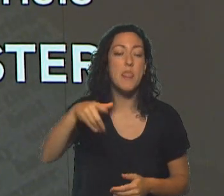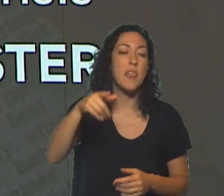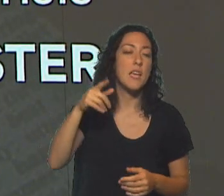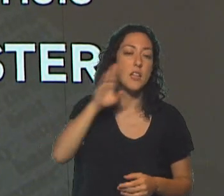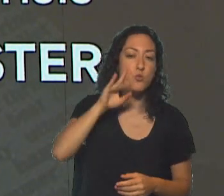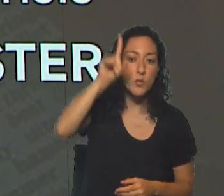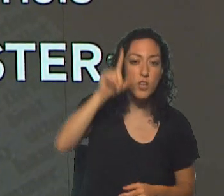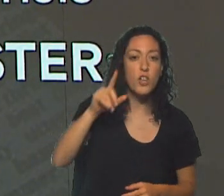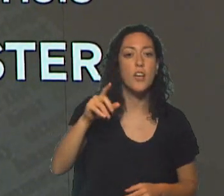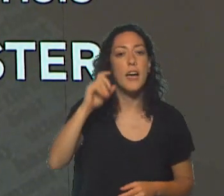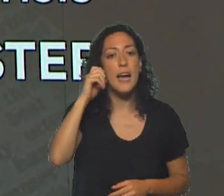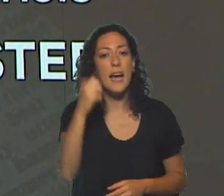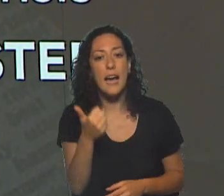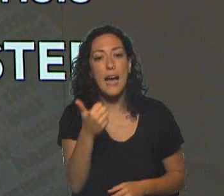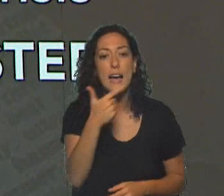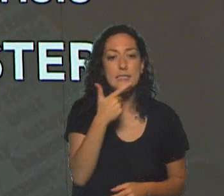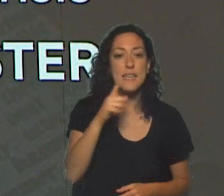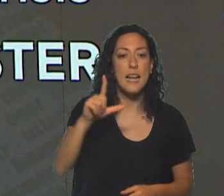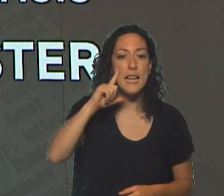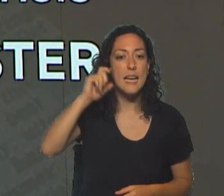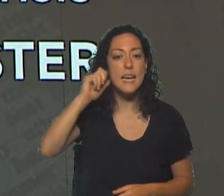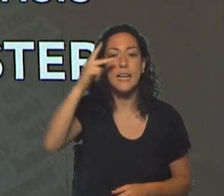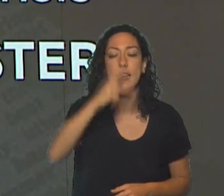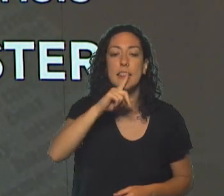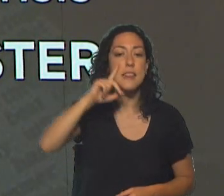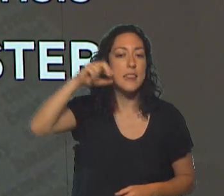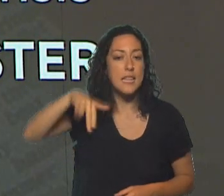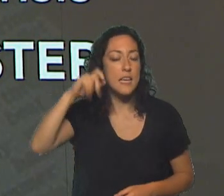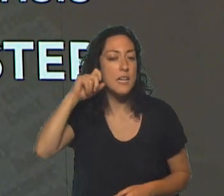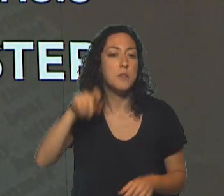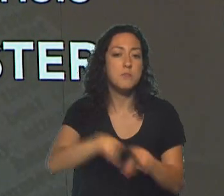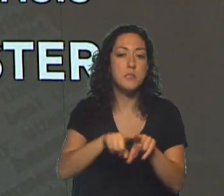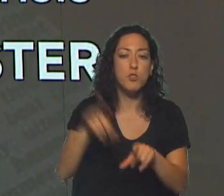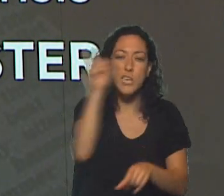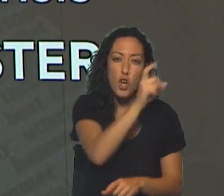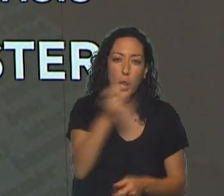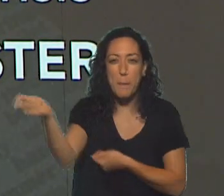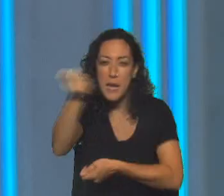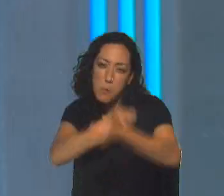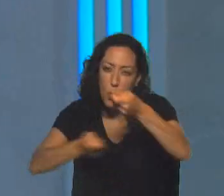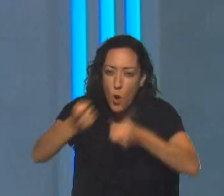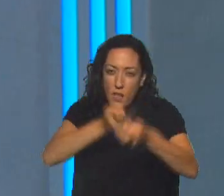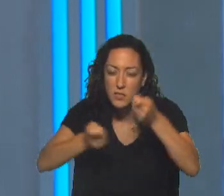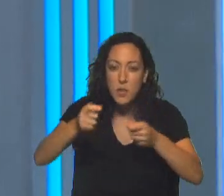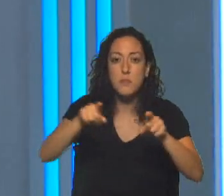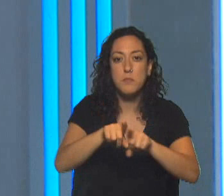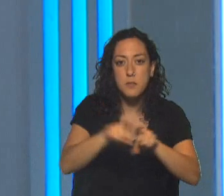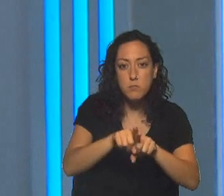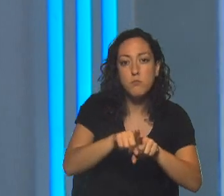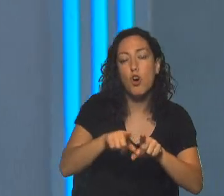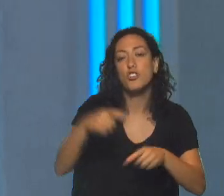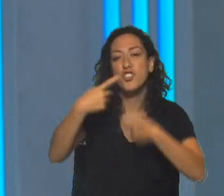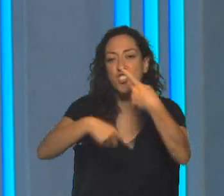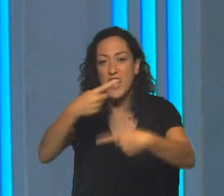que es gaslighting, es manipulación psicológica, que tuvo un pico de búsquedas con la serie Gaslight, que habla del